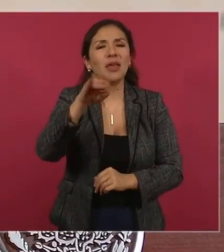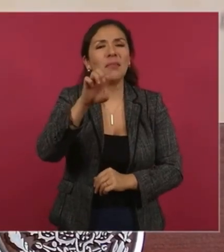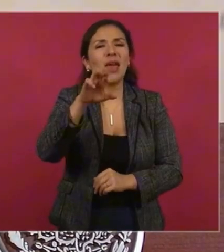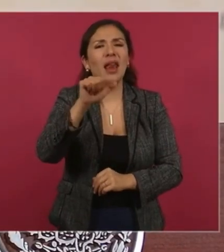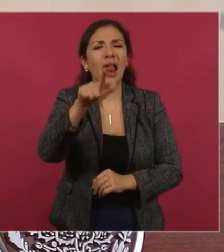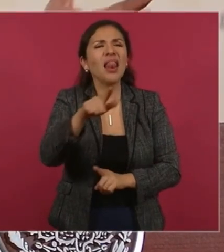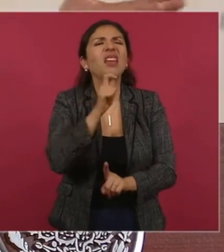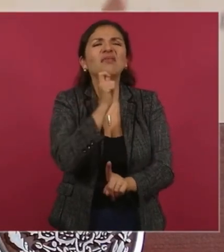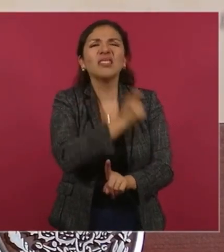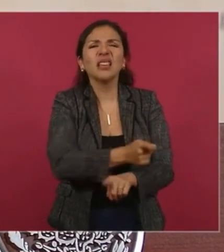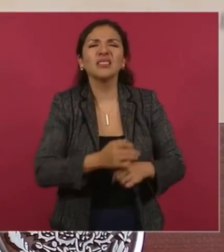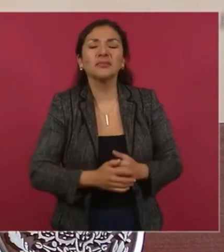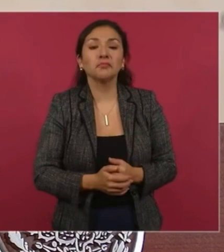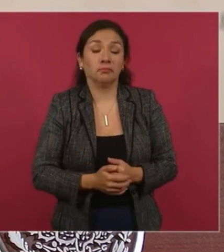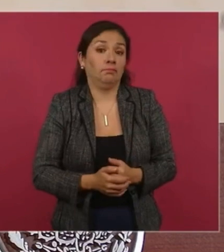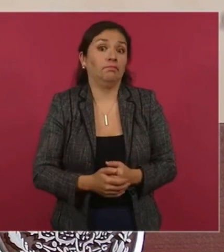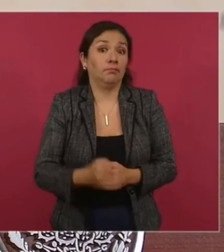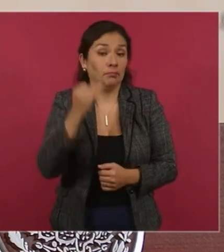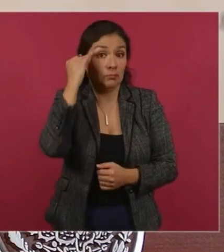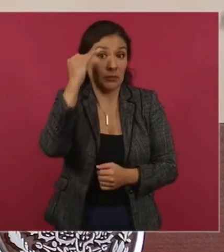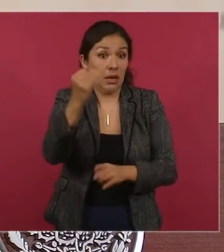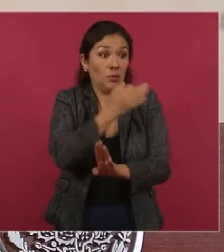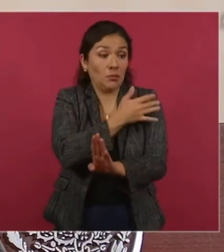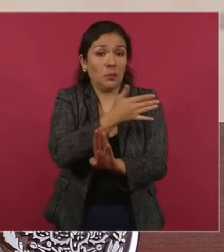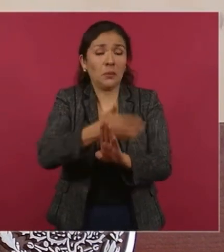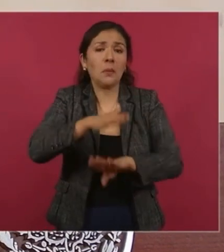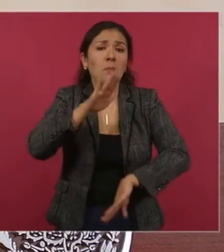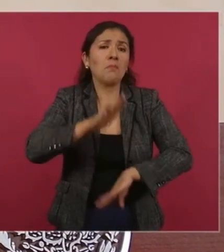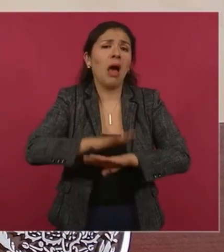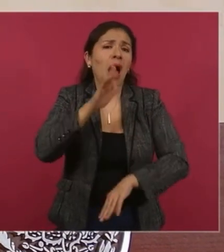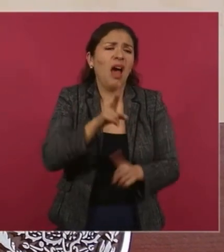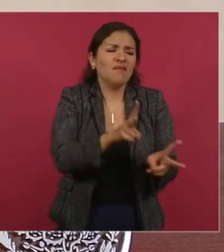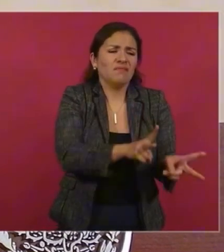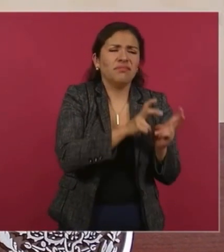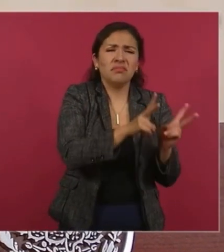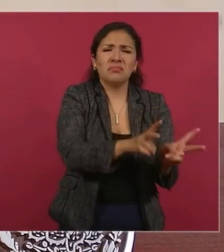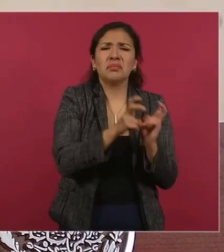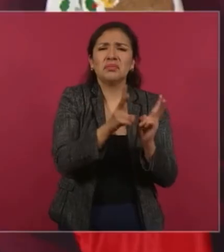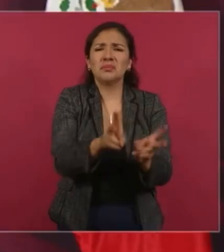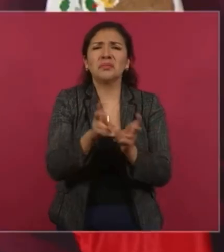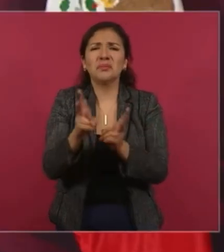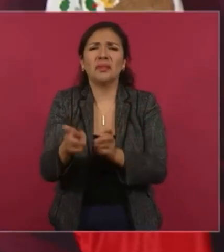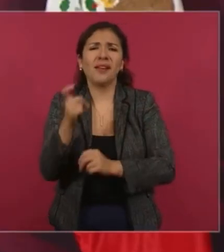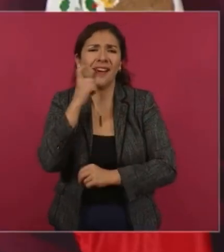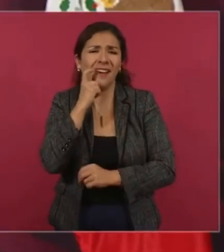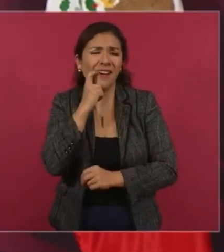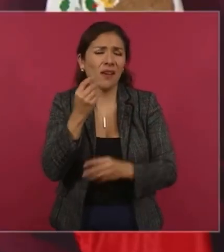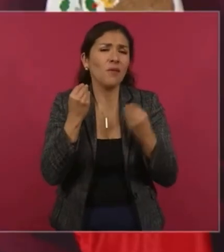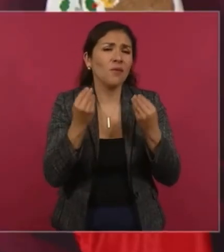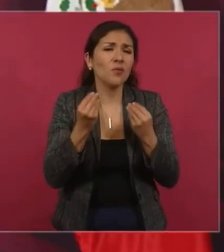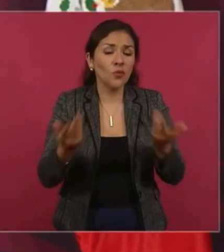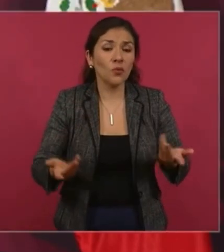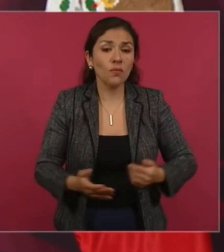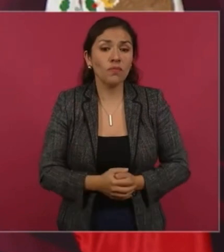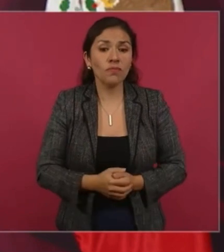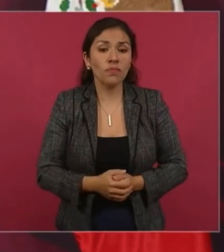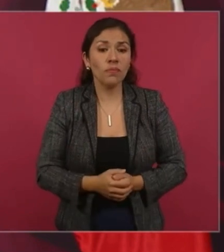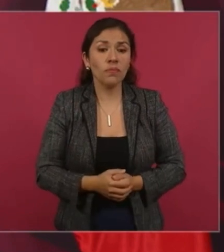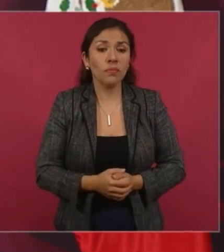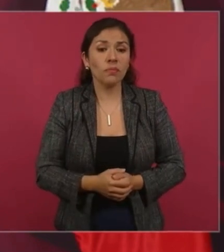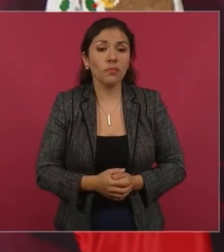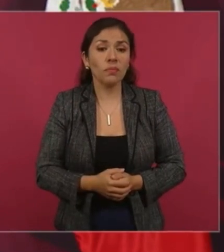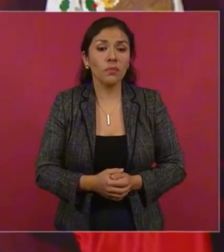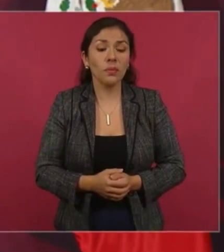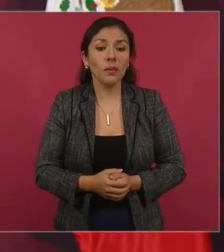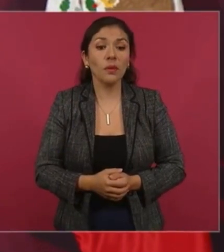Pues fue un periodo de pillaje. ¿Cómo se puede definir